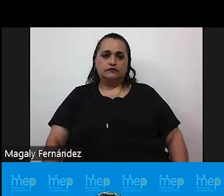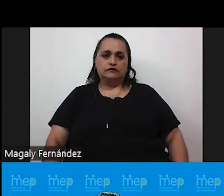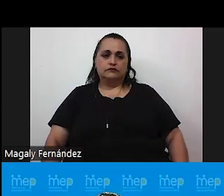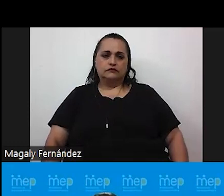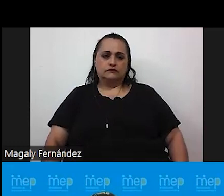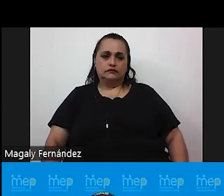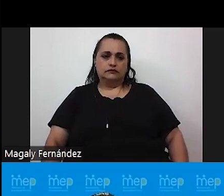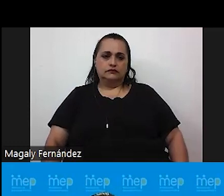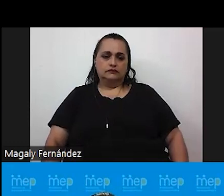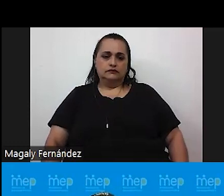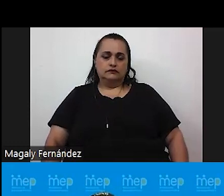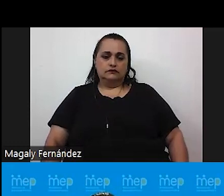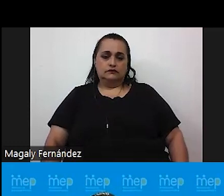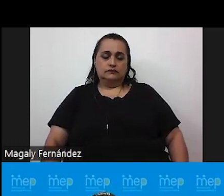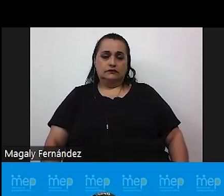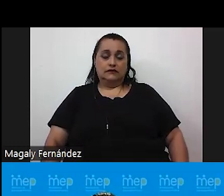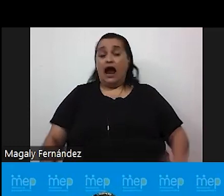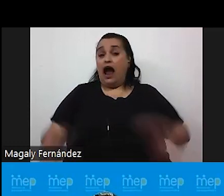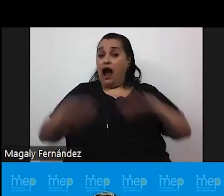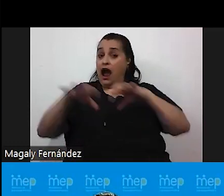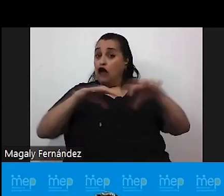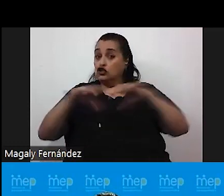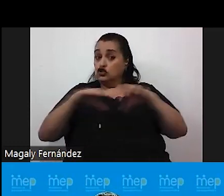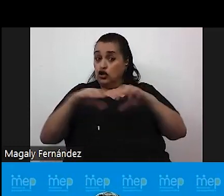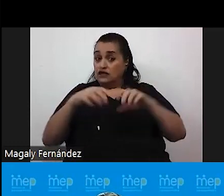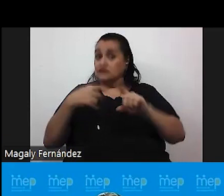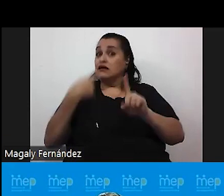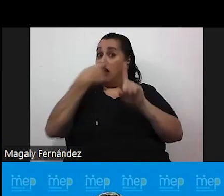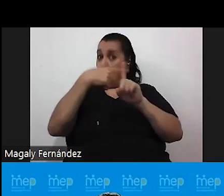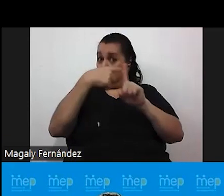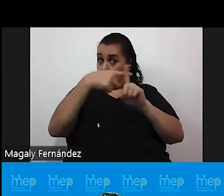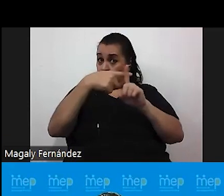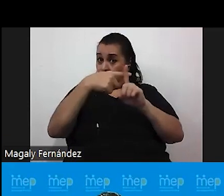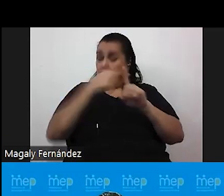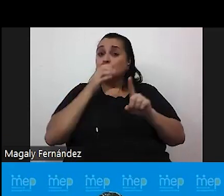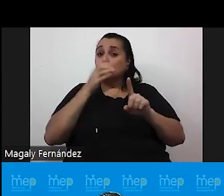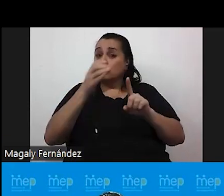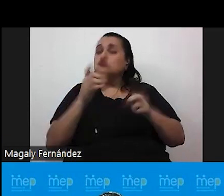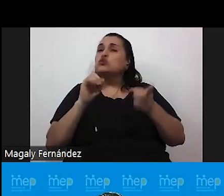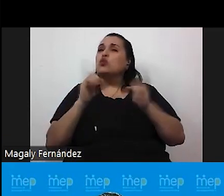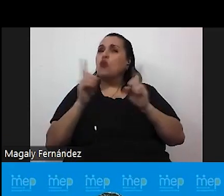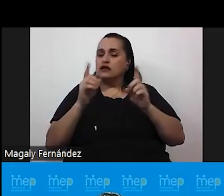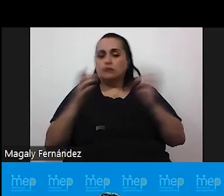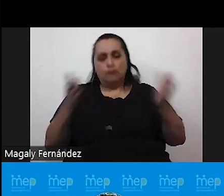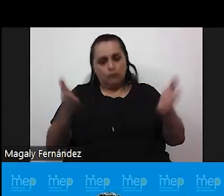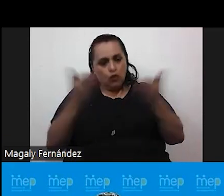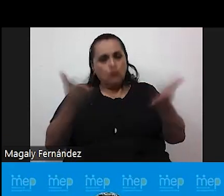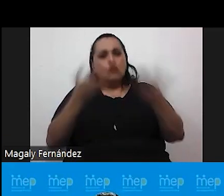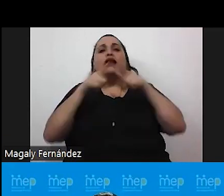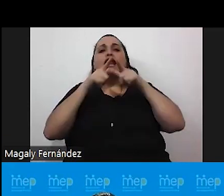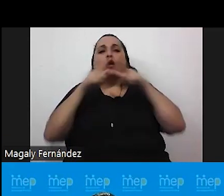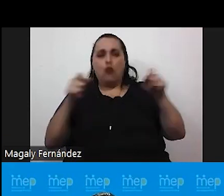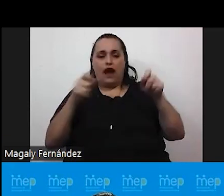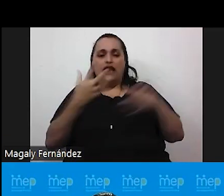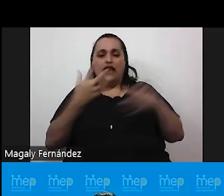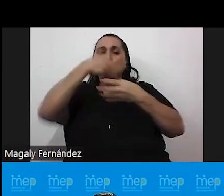bueno dentro de algunas acciones afirmativas recomendadas para trabajar este tema está promover un lenguaje inclusivo hacia